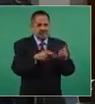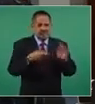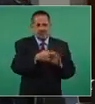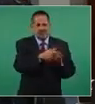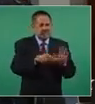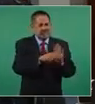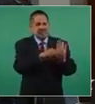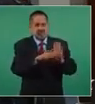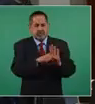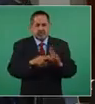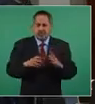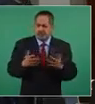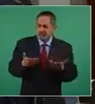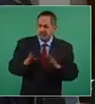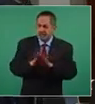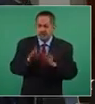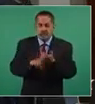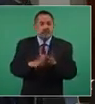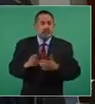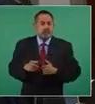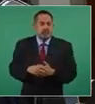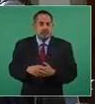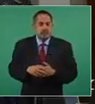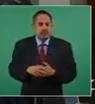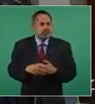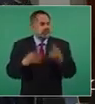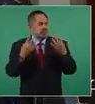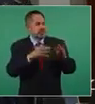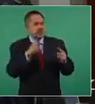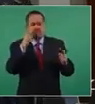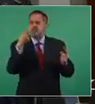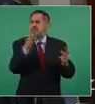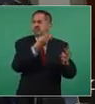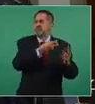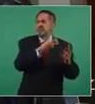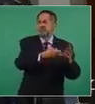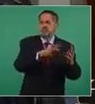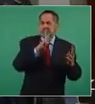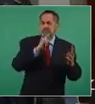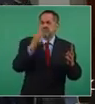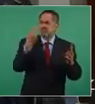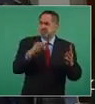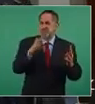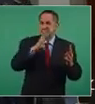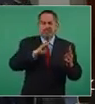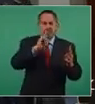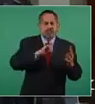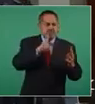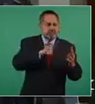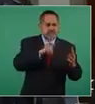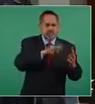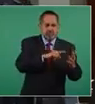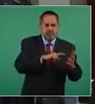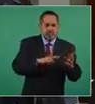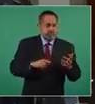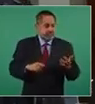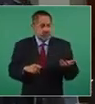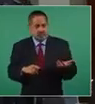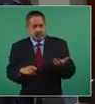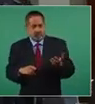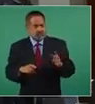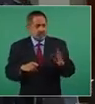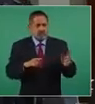compaginar ese compromiso cuando se expone aquí a medios o a periodistas con nombre y apellidos y si les daría una especial